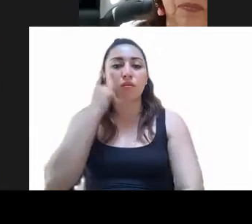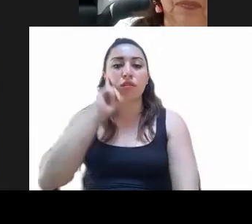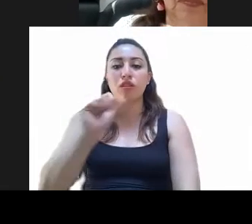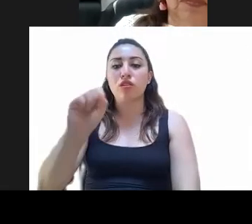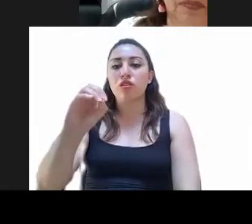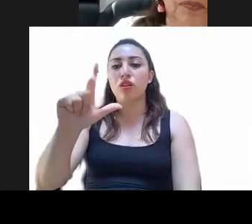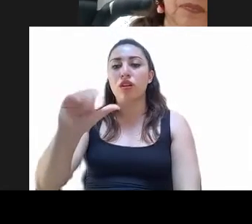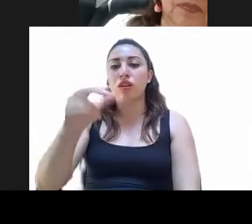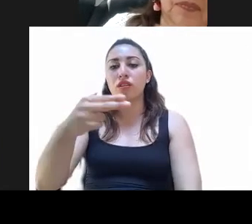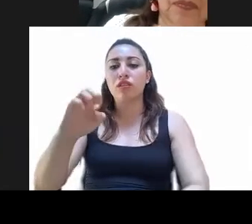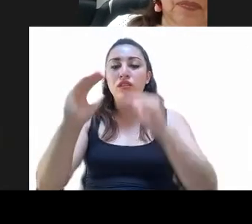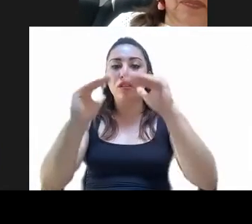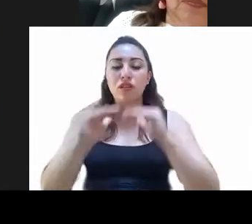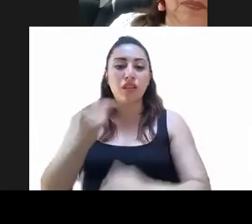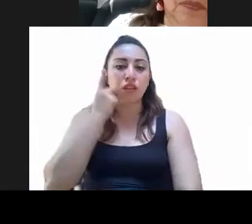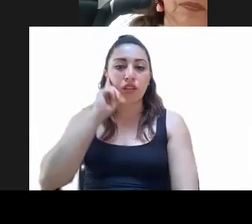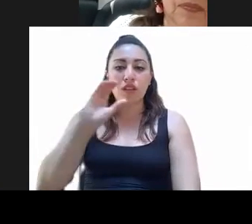María Guadalupe Chavira de la Rosa.